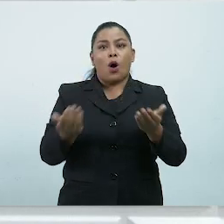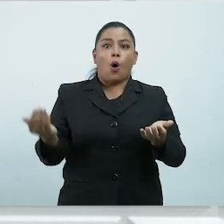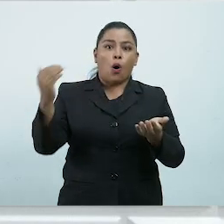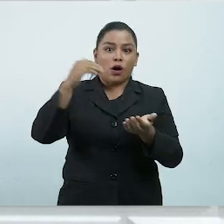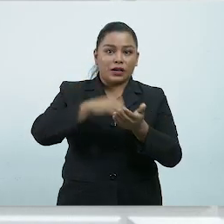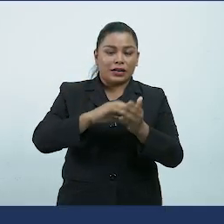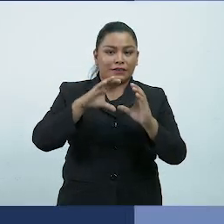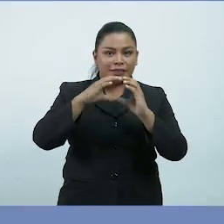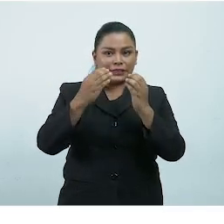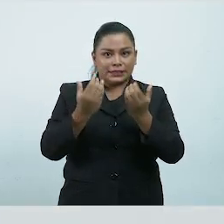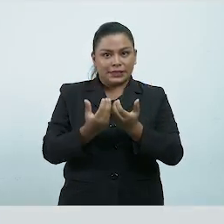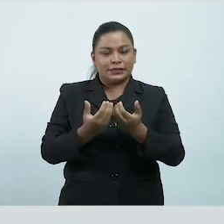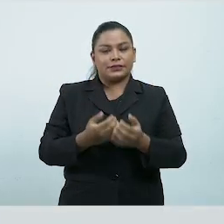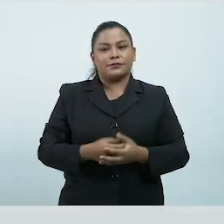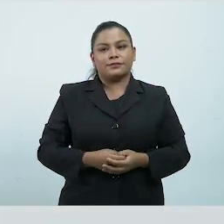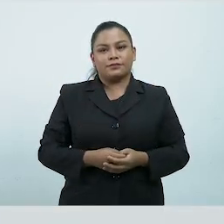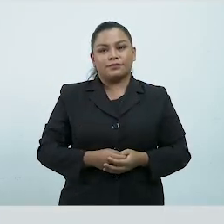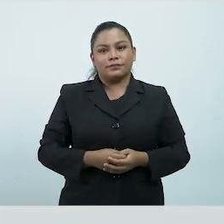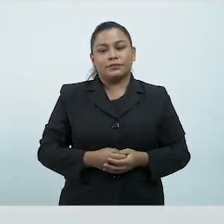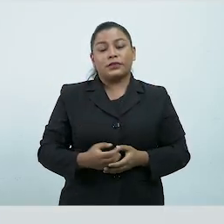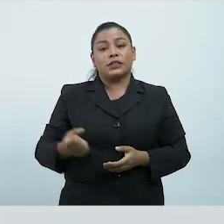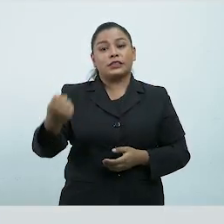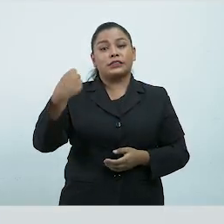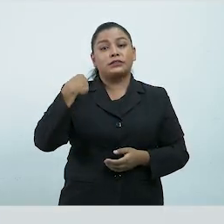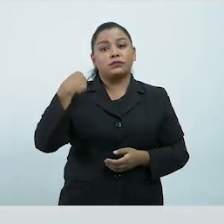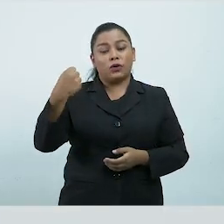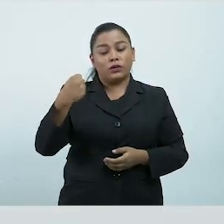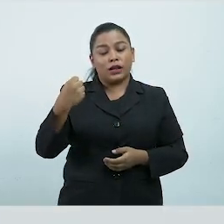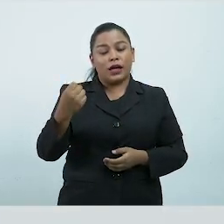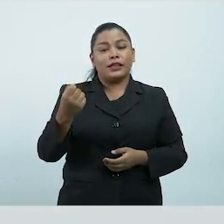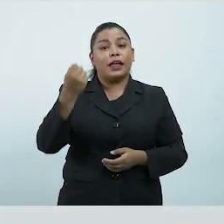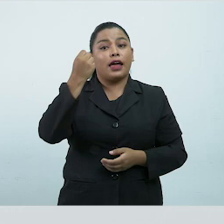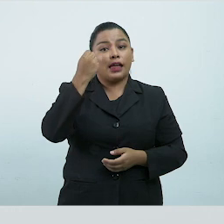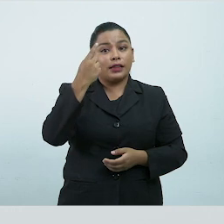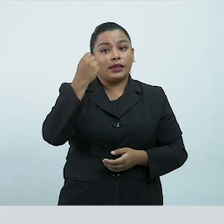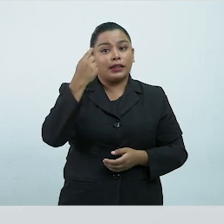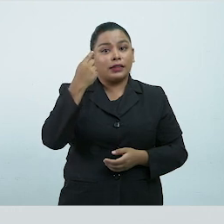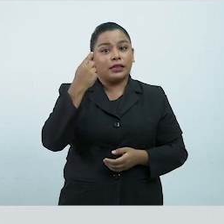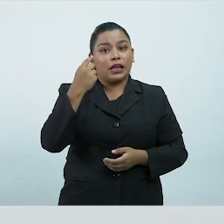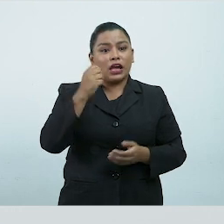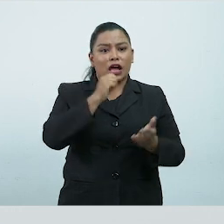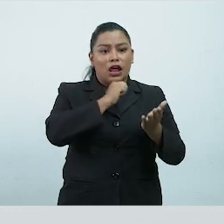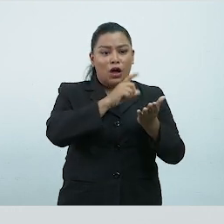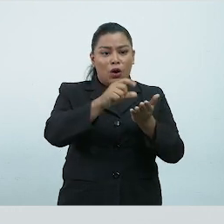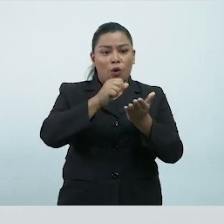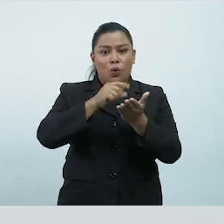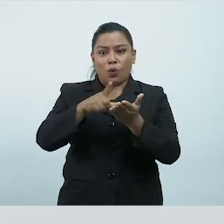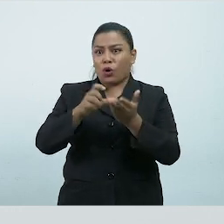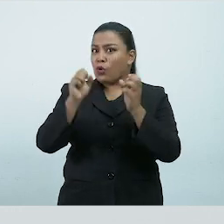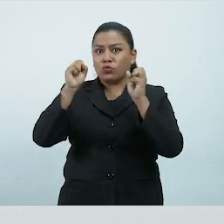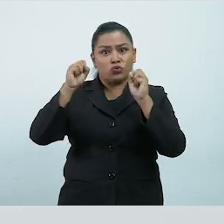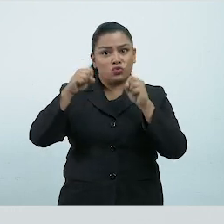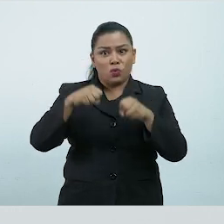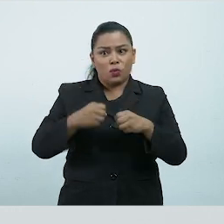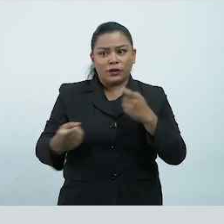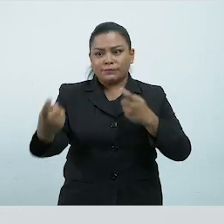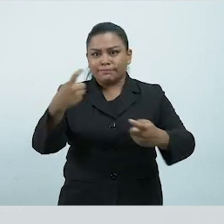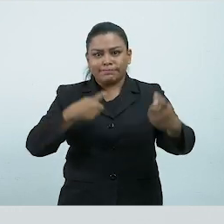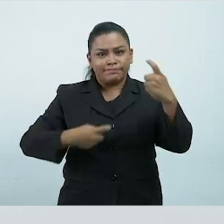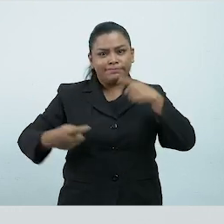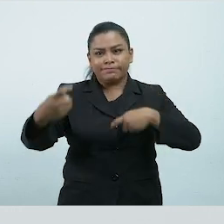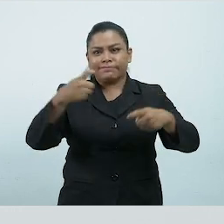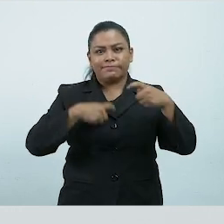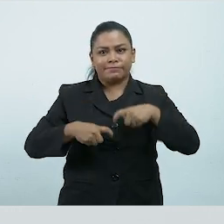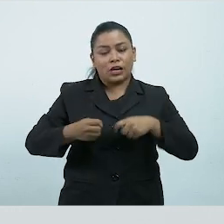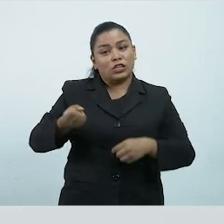semipresenciales. Es importante comprender que ninguna institución educativa podrá convocar a sus estudiantes